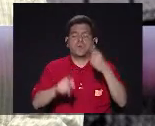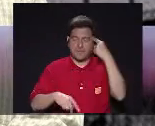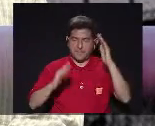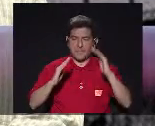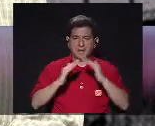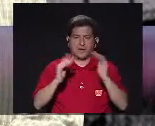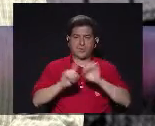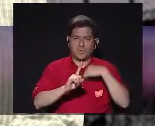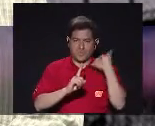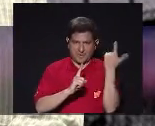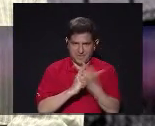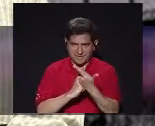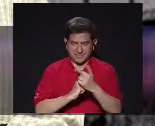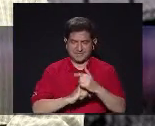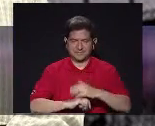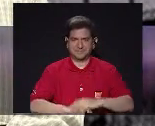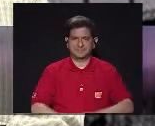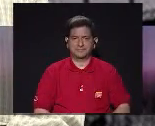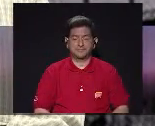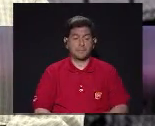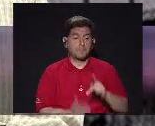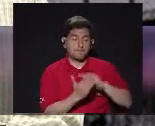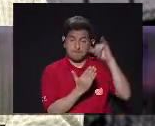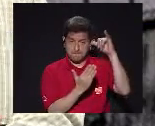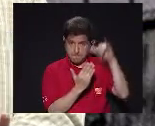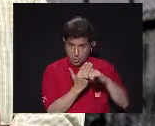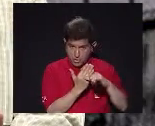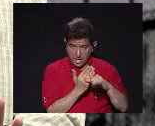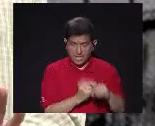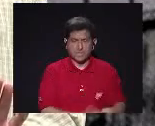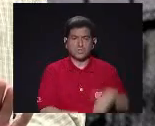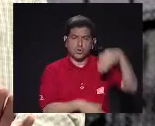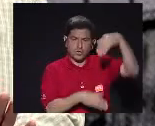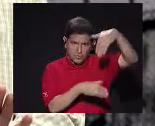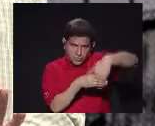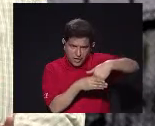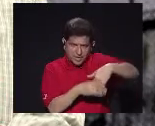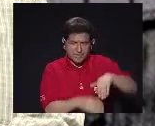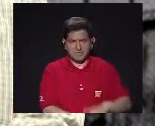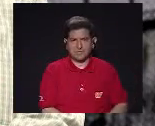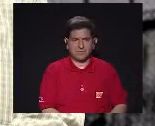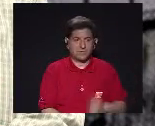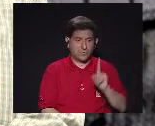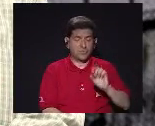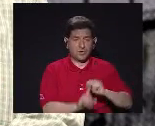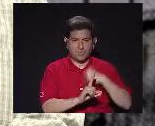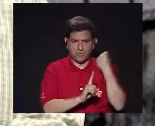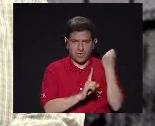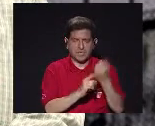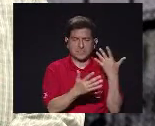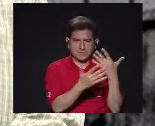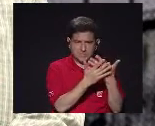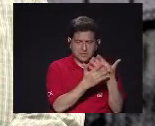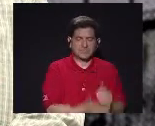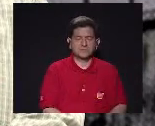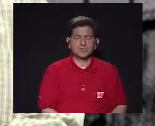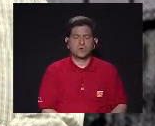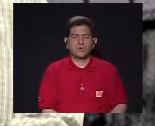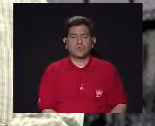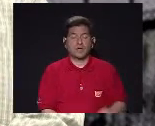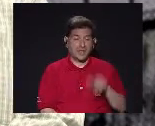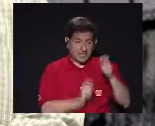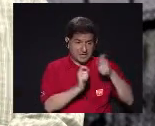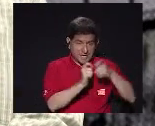Para la convivencia Social Este proyecto Enmarcado En un establecimiento Penitenciario Como es el Jorge Arturo